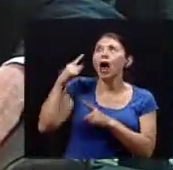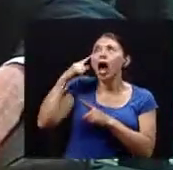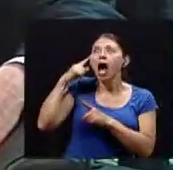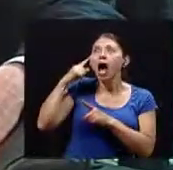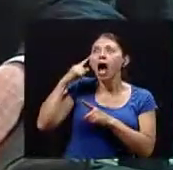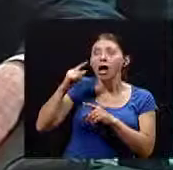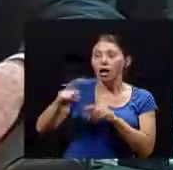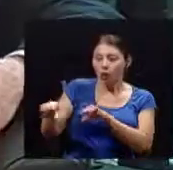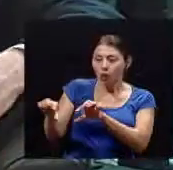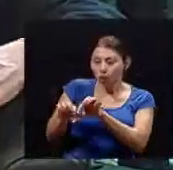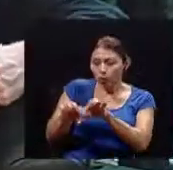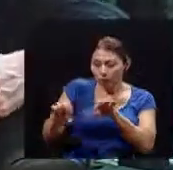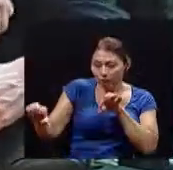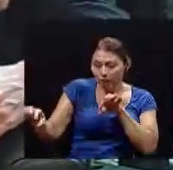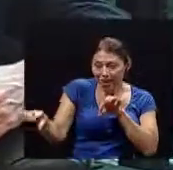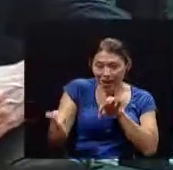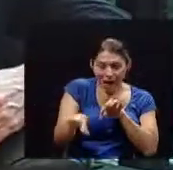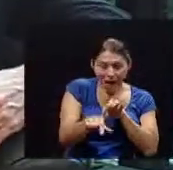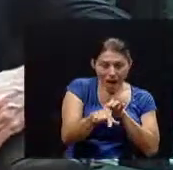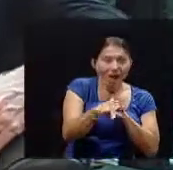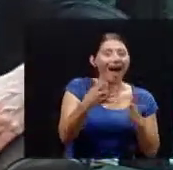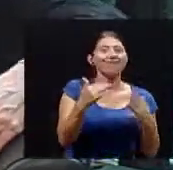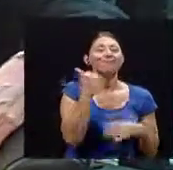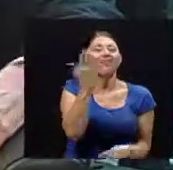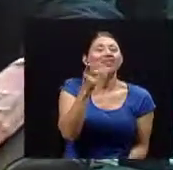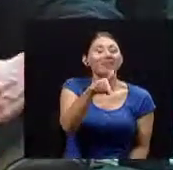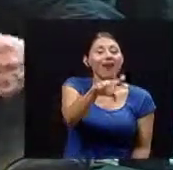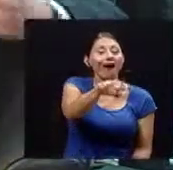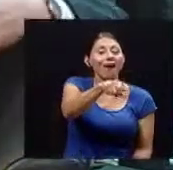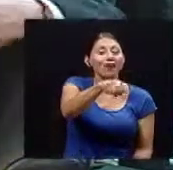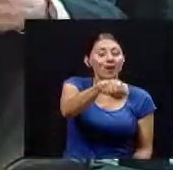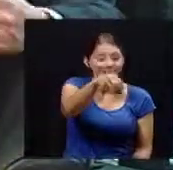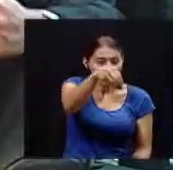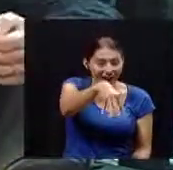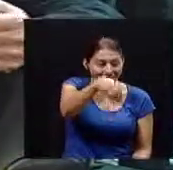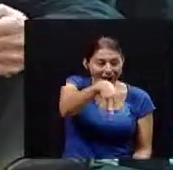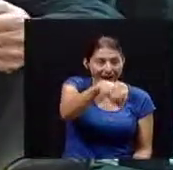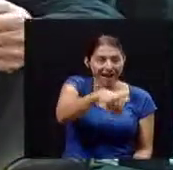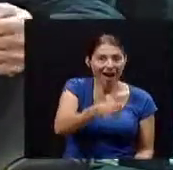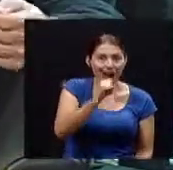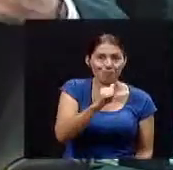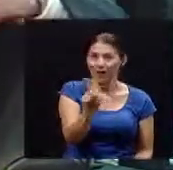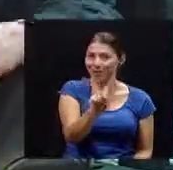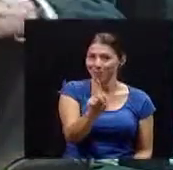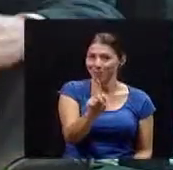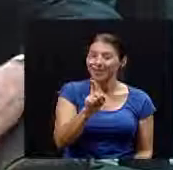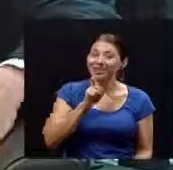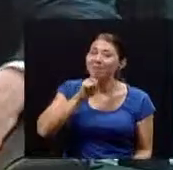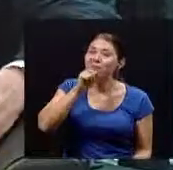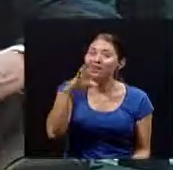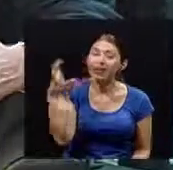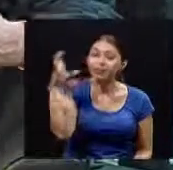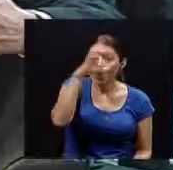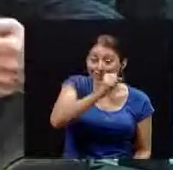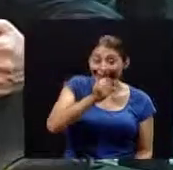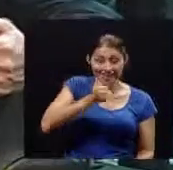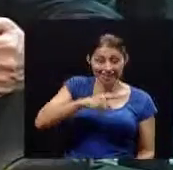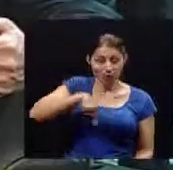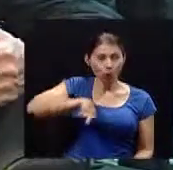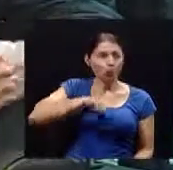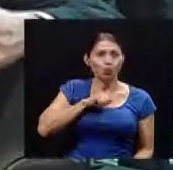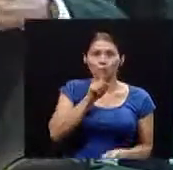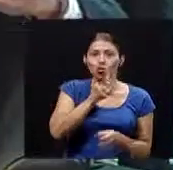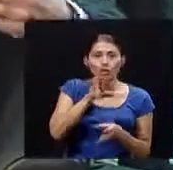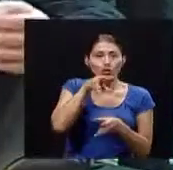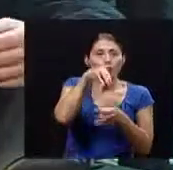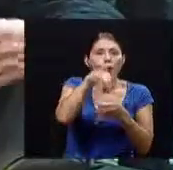en una tubería y yo abro la llave y tengo el agua ahí nomás no, es realmente darnos cuenta que si nosotros no nos involucramos